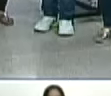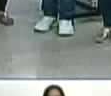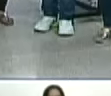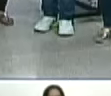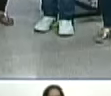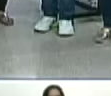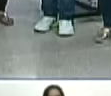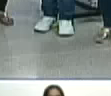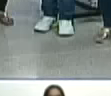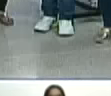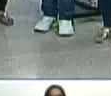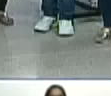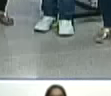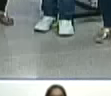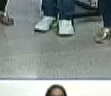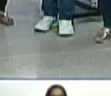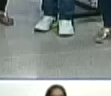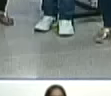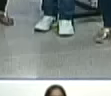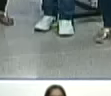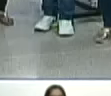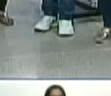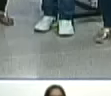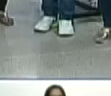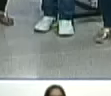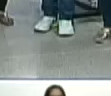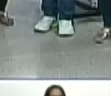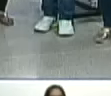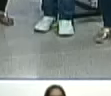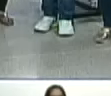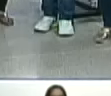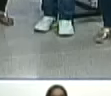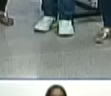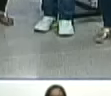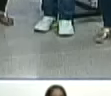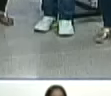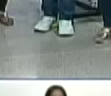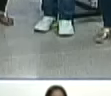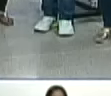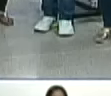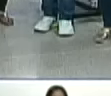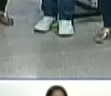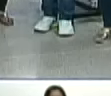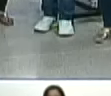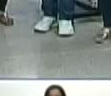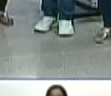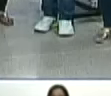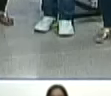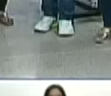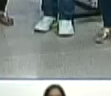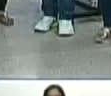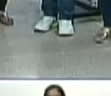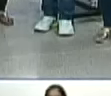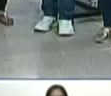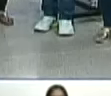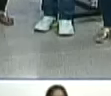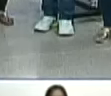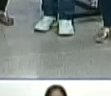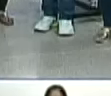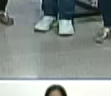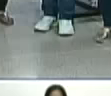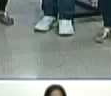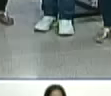tengan la seguridad absoluta imperialista apellido no tienen vida con Venezuela